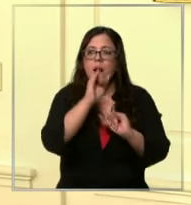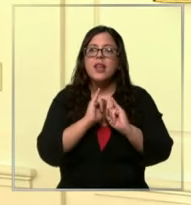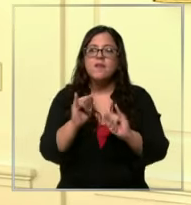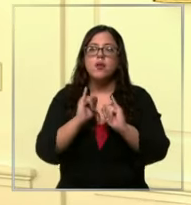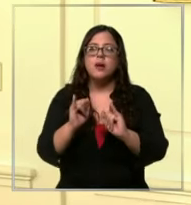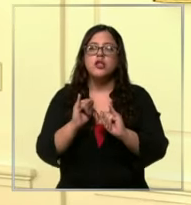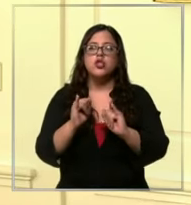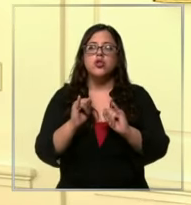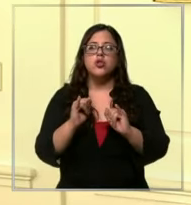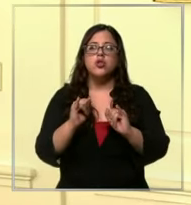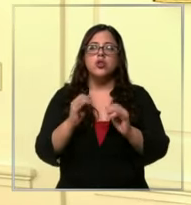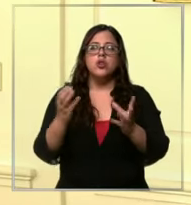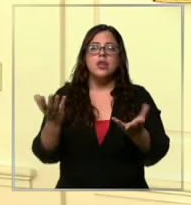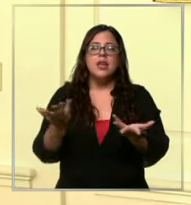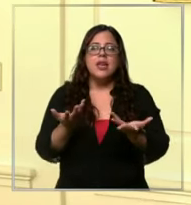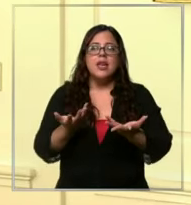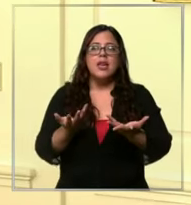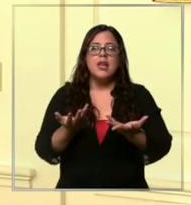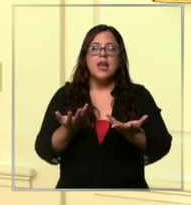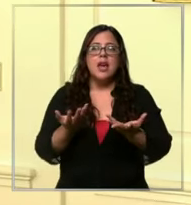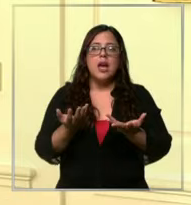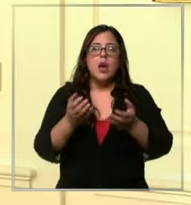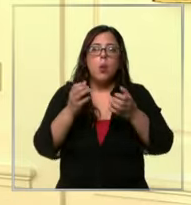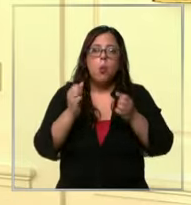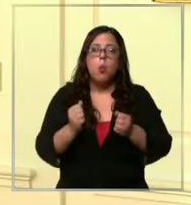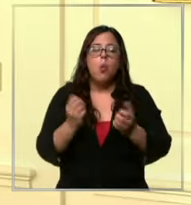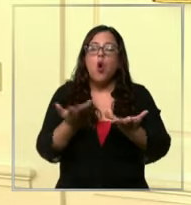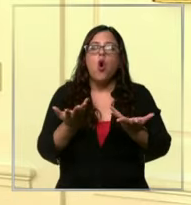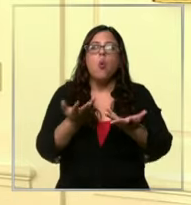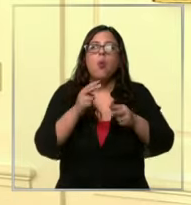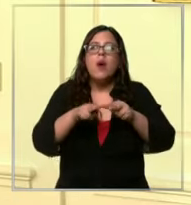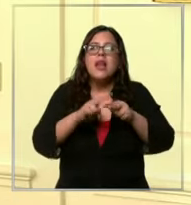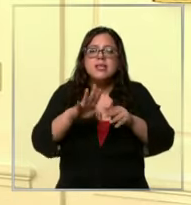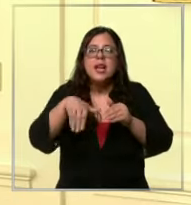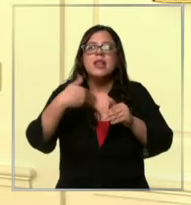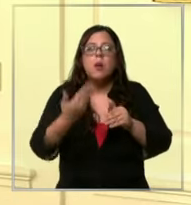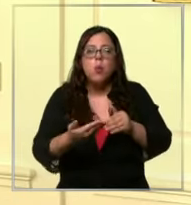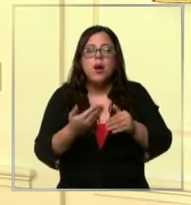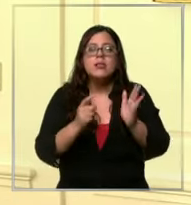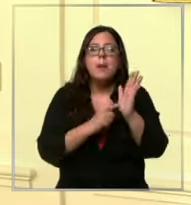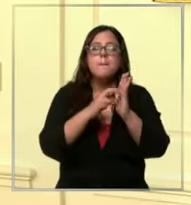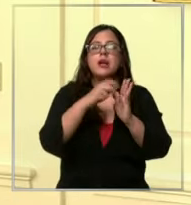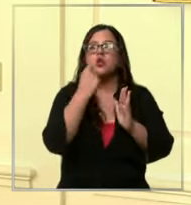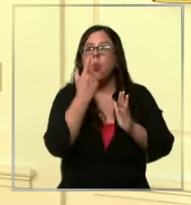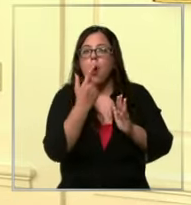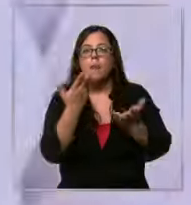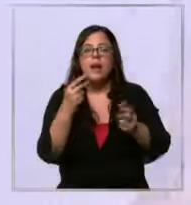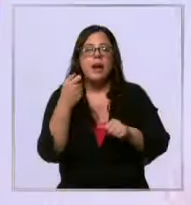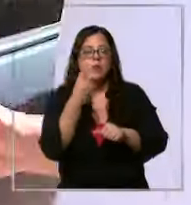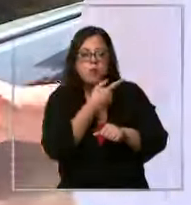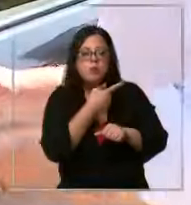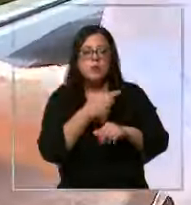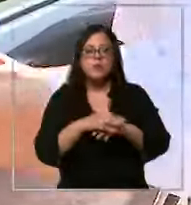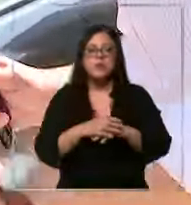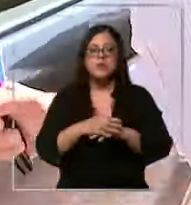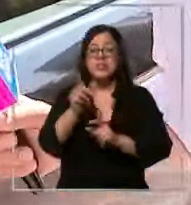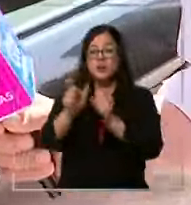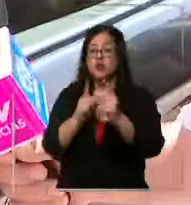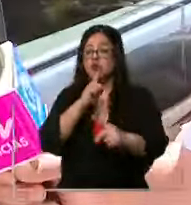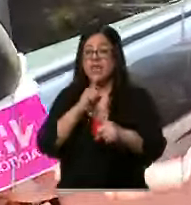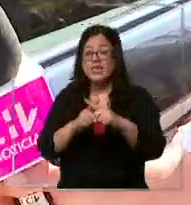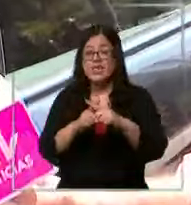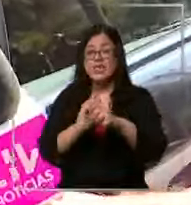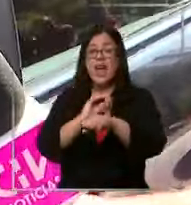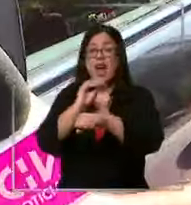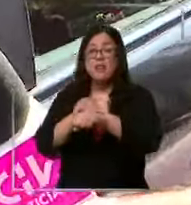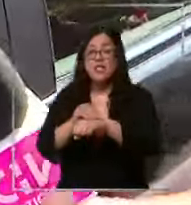que pueden reportar oficialmente y cuáles son los pasos para seguir. Entre los taxistas, esta